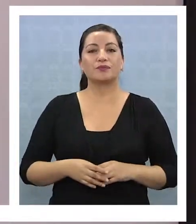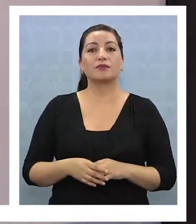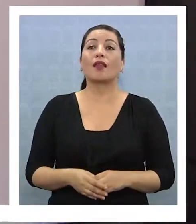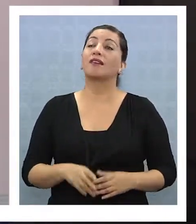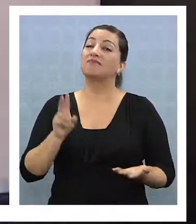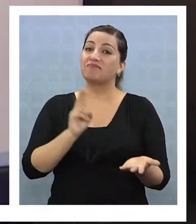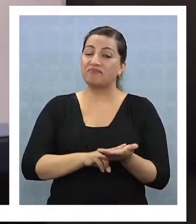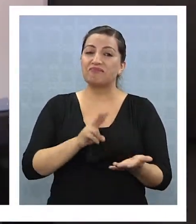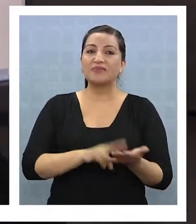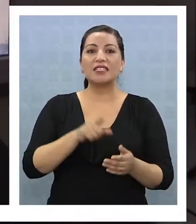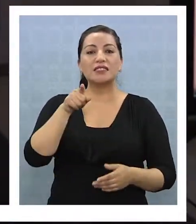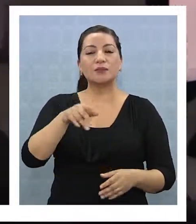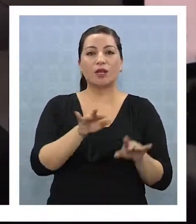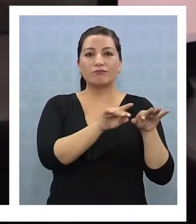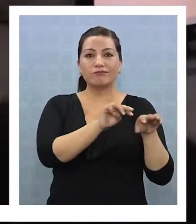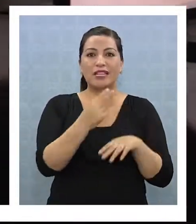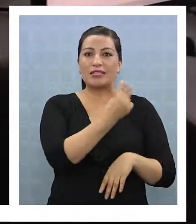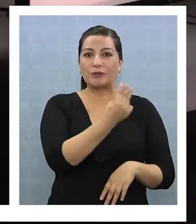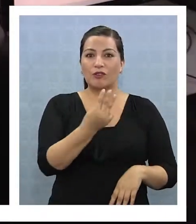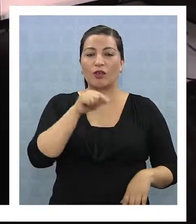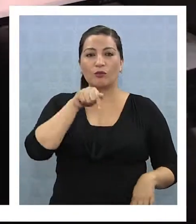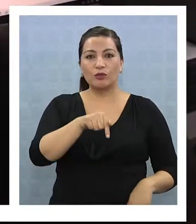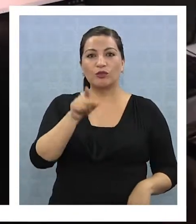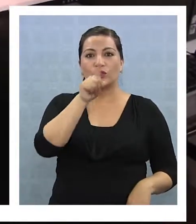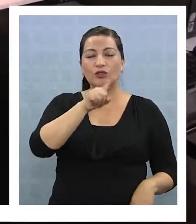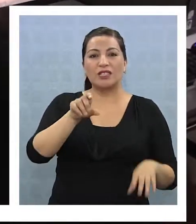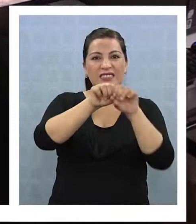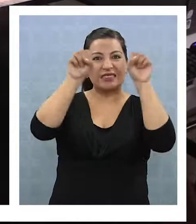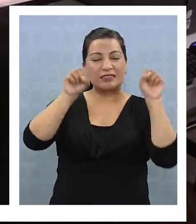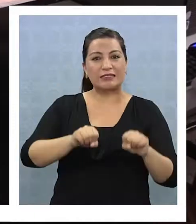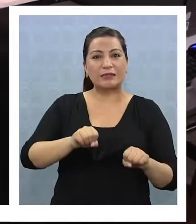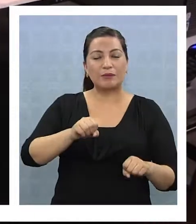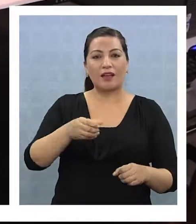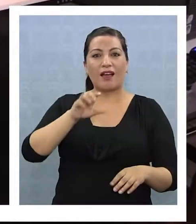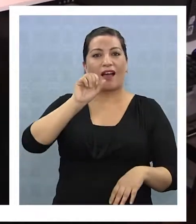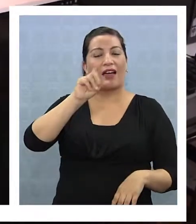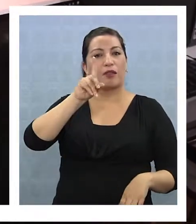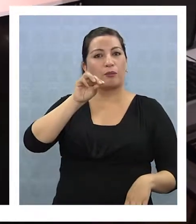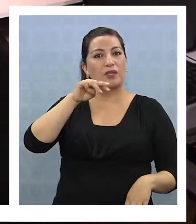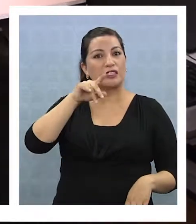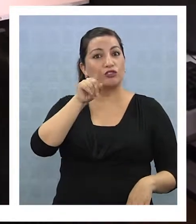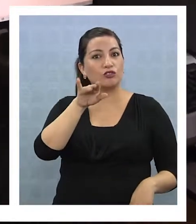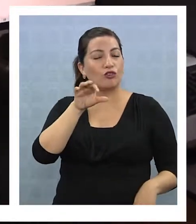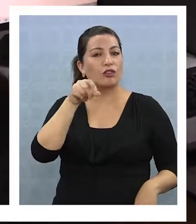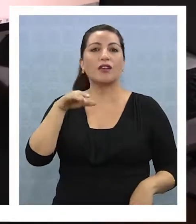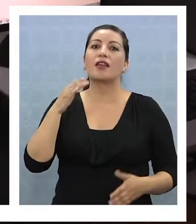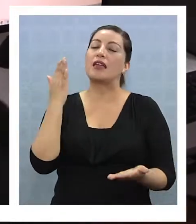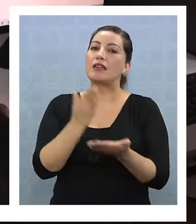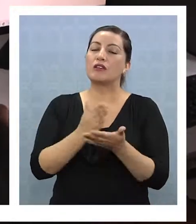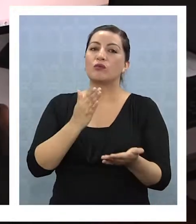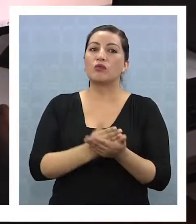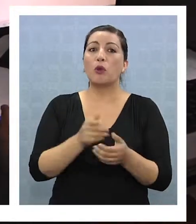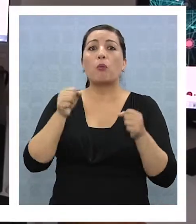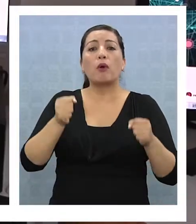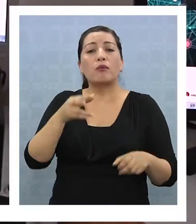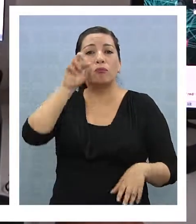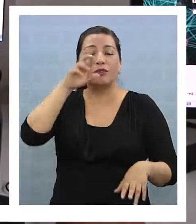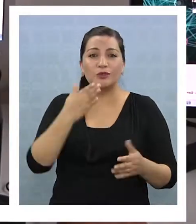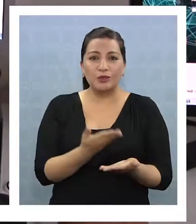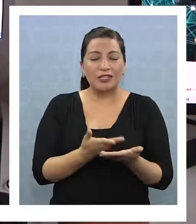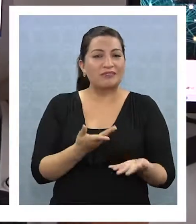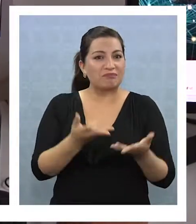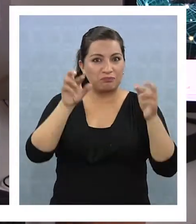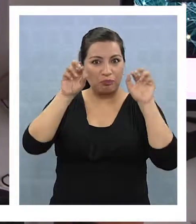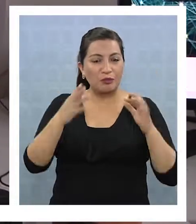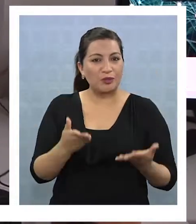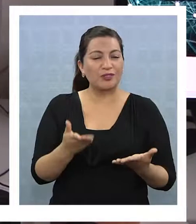Claro, porque ingresando a la página www.sistemadeadmisionescolar.cl podrán postular por un cupo en los establecimientos que